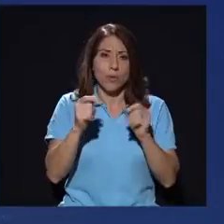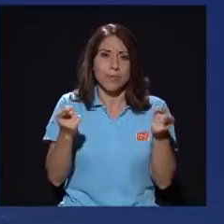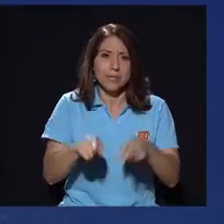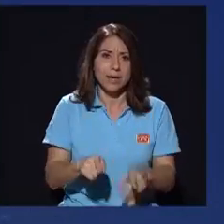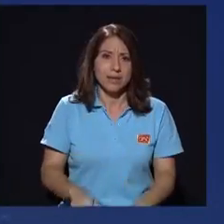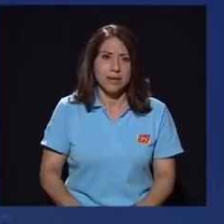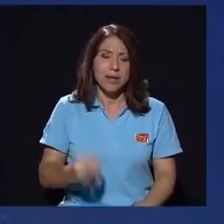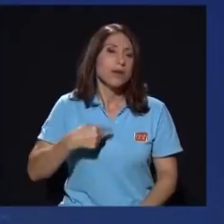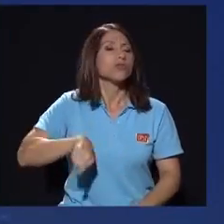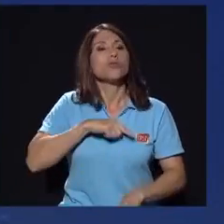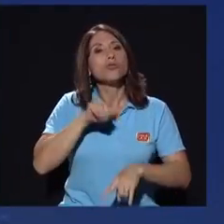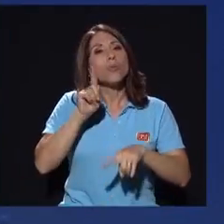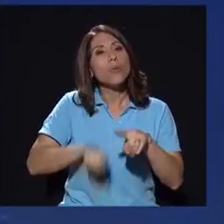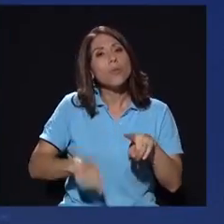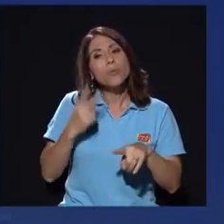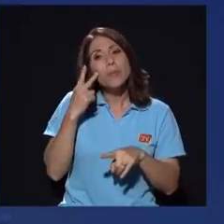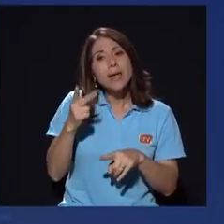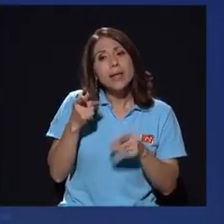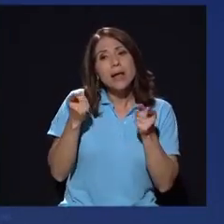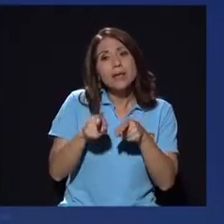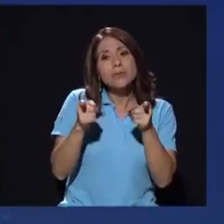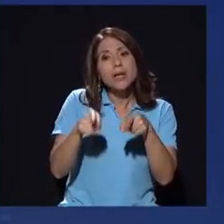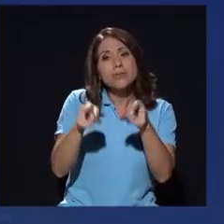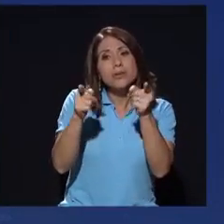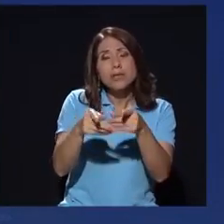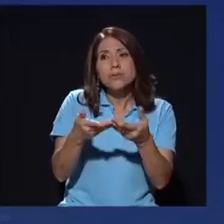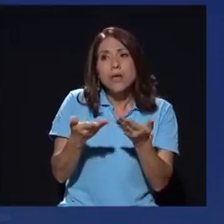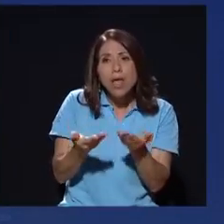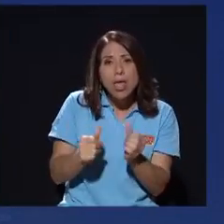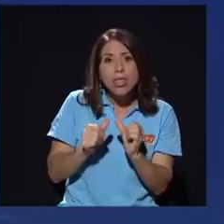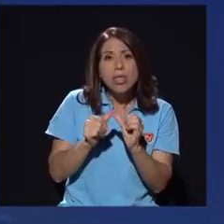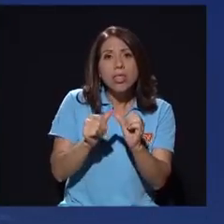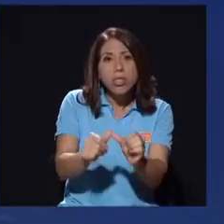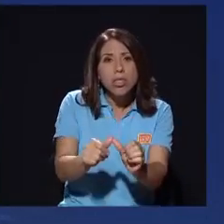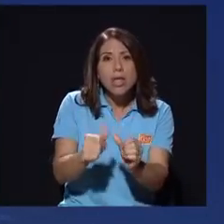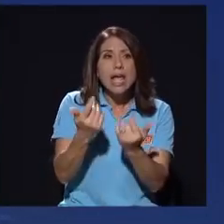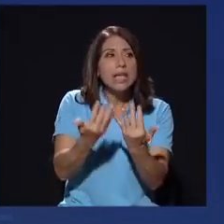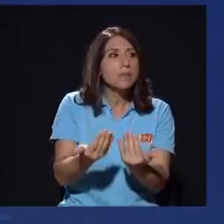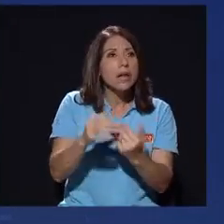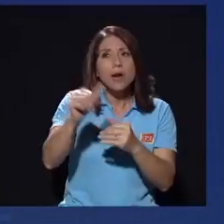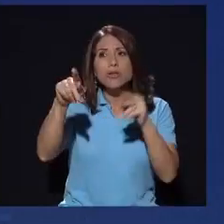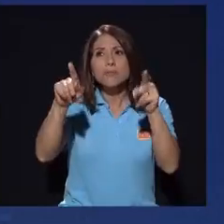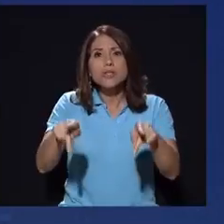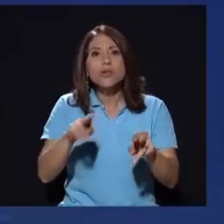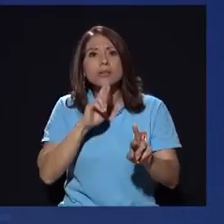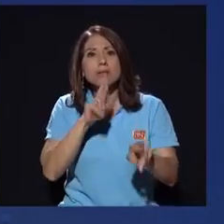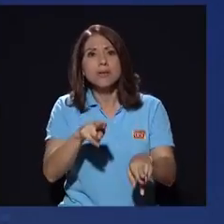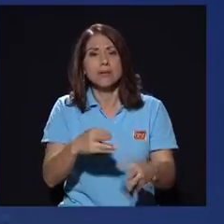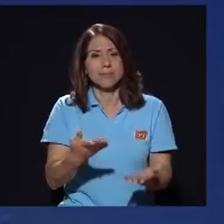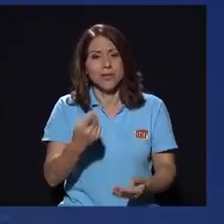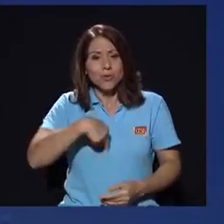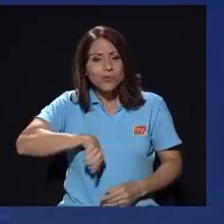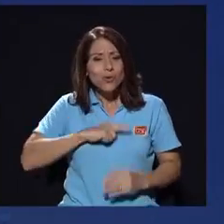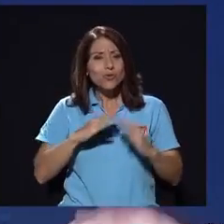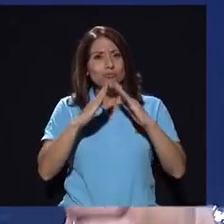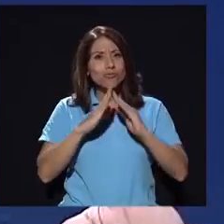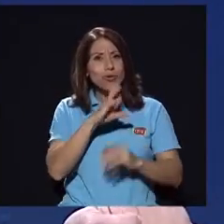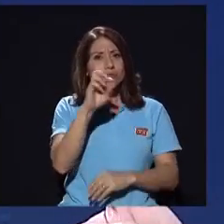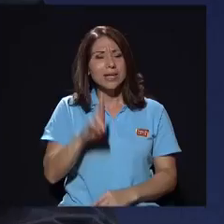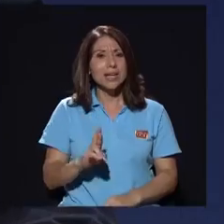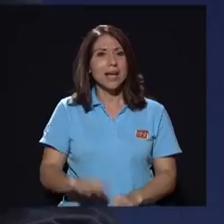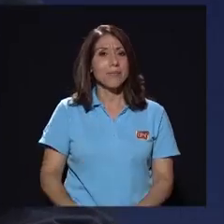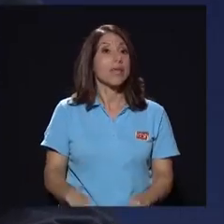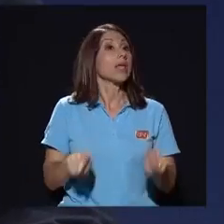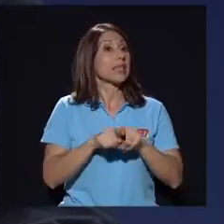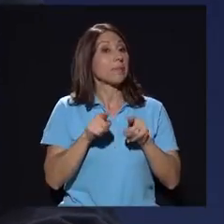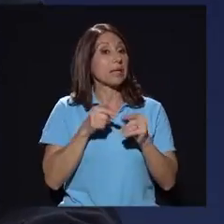seguir viendo que casos como estos nos pasan frente a los ojos y esperar una reacción de otros y los que vivimos en Costa Rica somos nosotros ahora tenemos